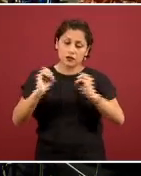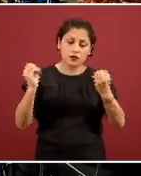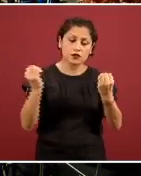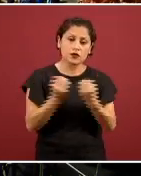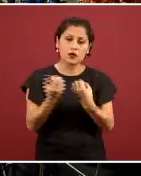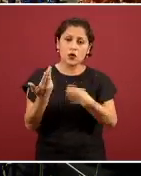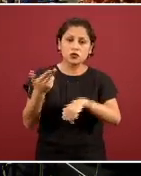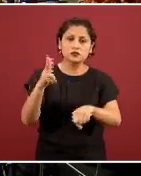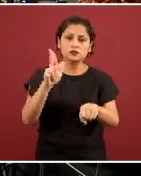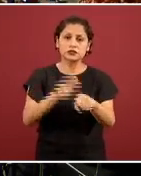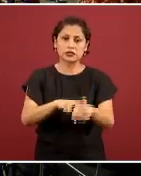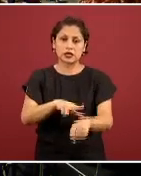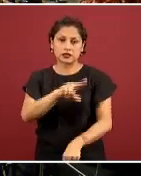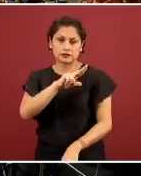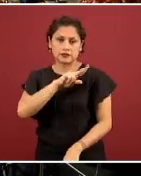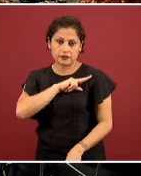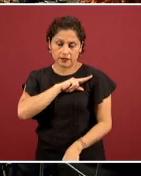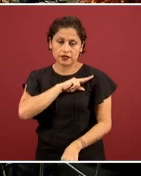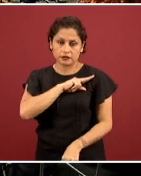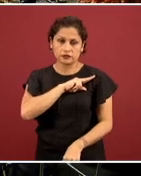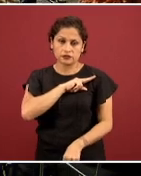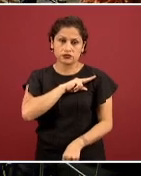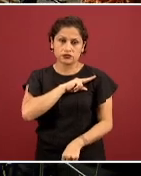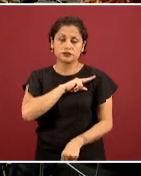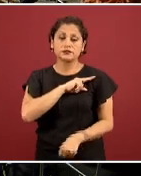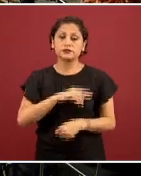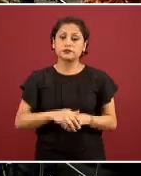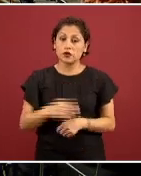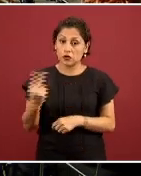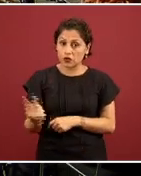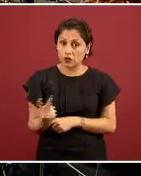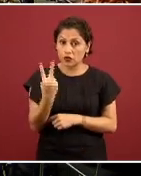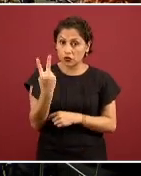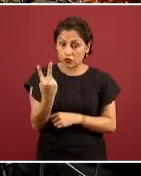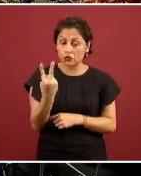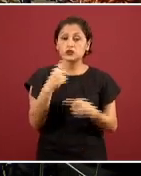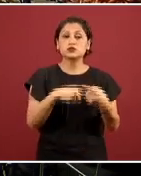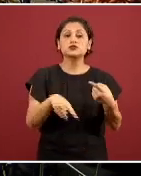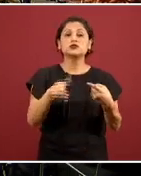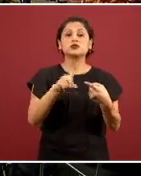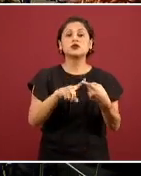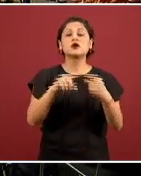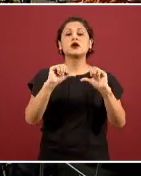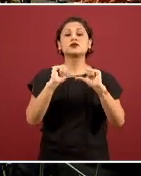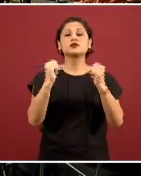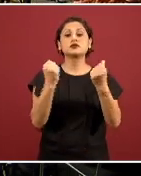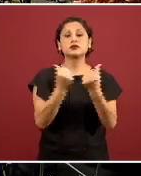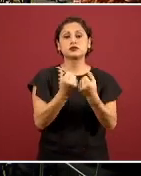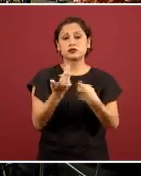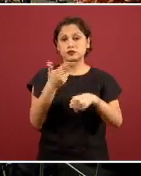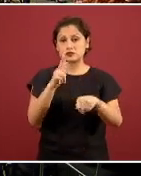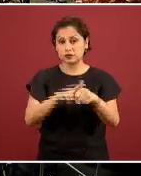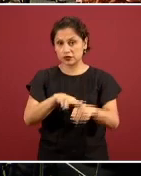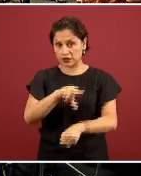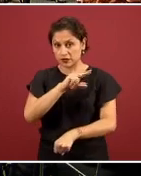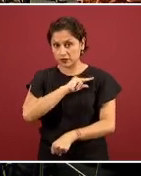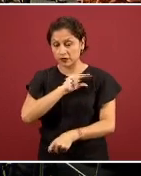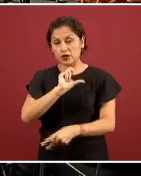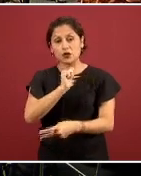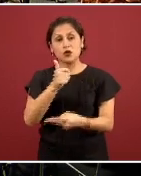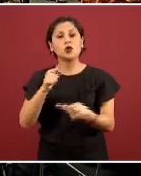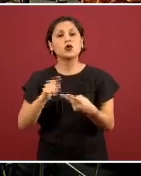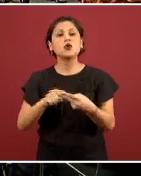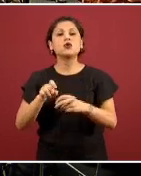privados. Hay dos en particular que destacan, que es la Asociación de Hospitales Privados y el Consorcio de Hospitales